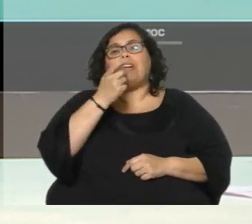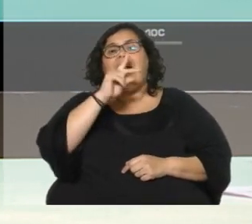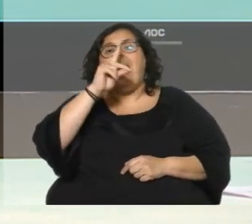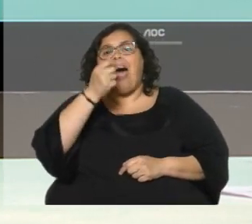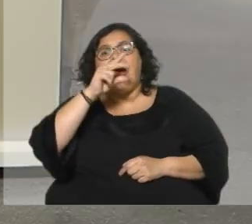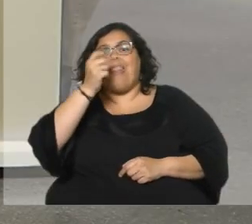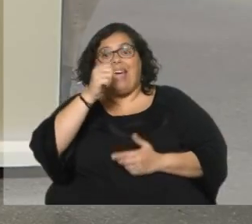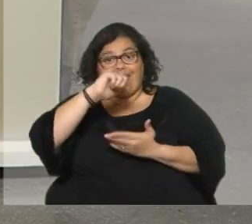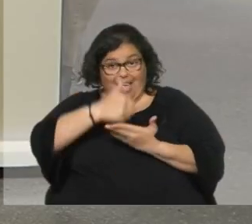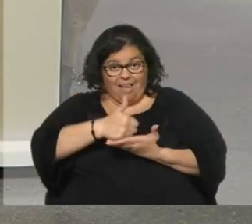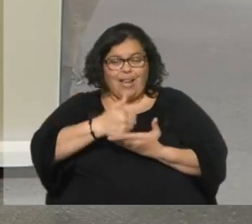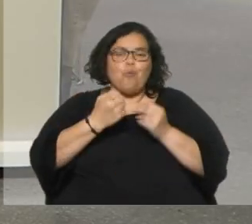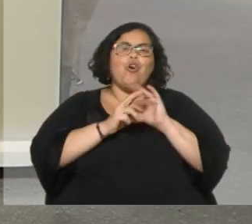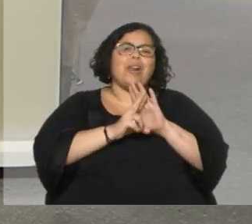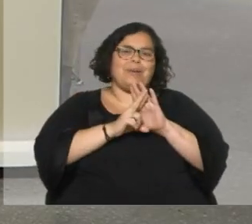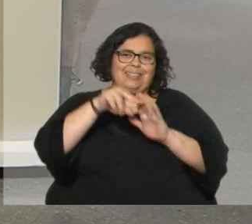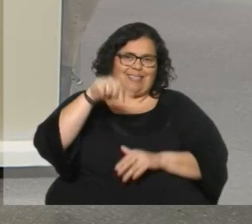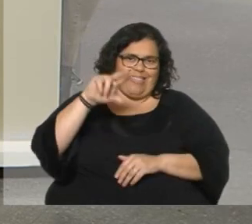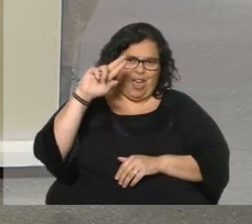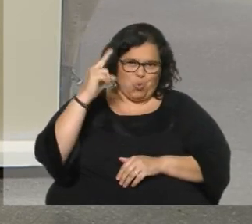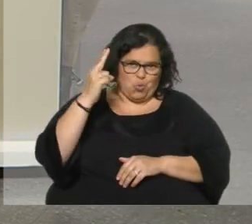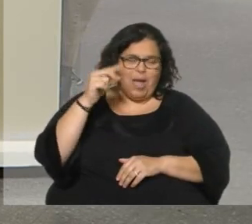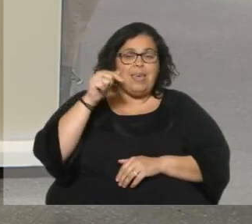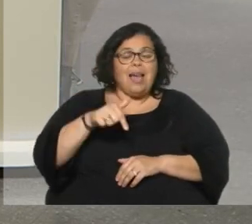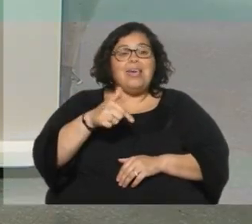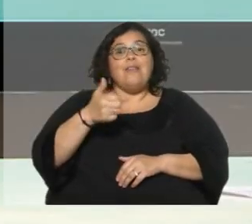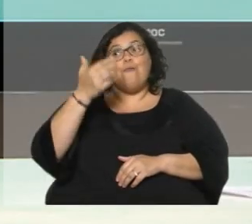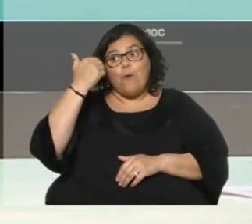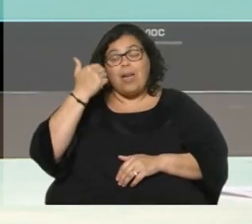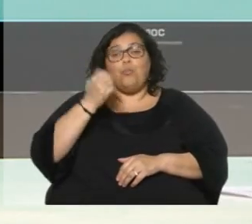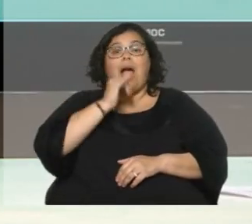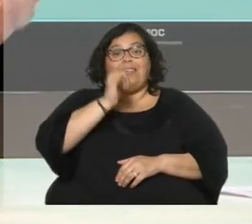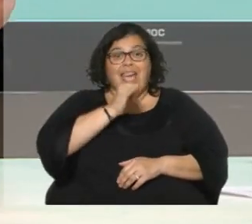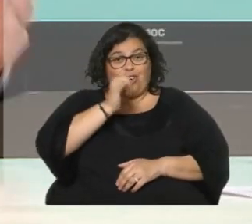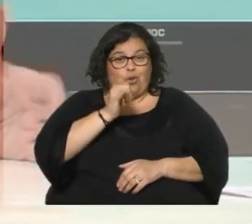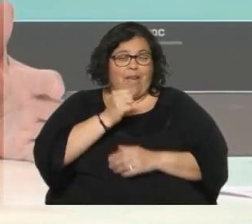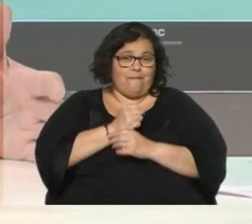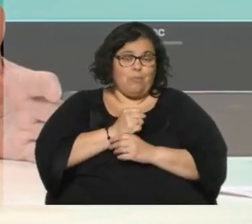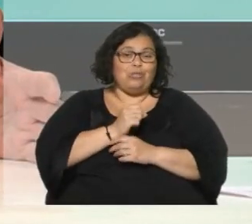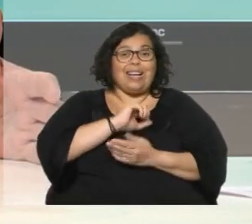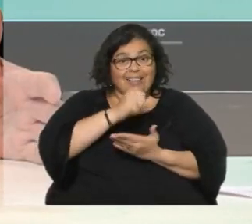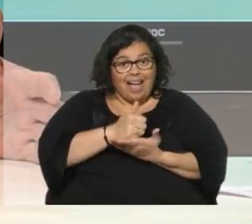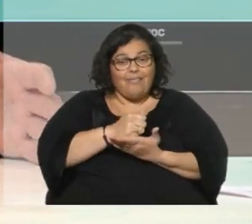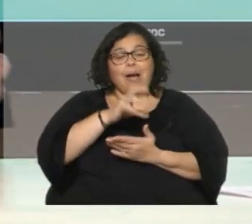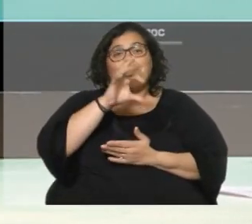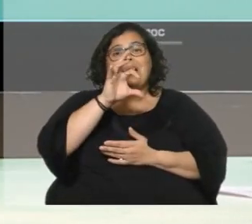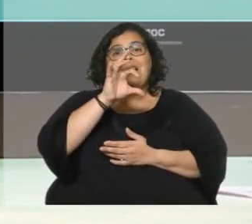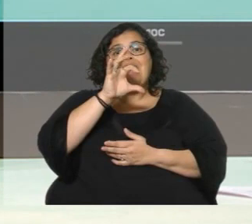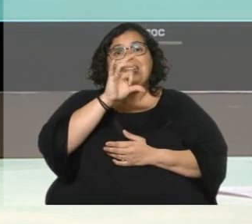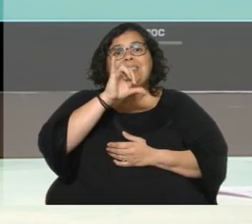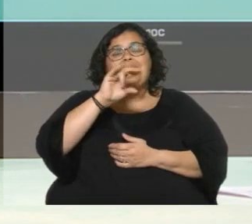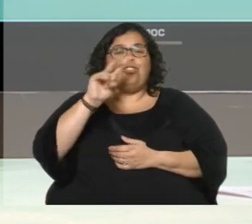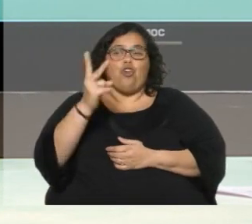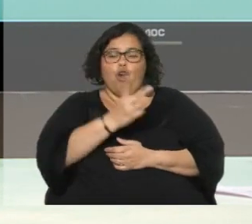Uruguay. Sí, creo que sí. Rubén Rada. Y allí fue esa famosa anécdota que actuaron Silvio Rodríguez y Pablo